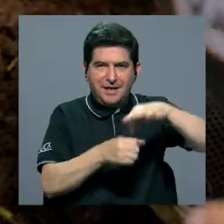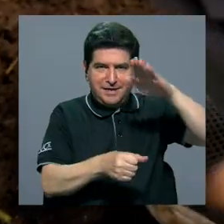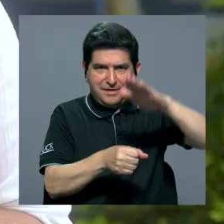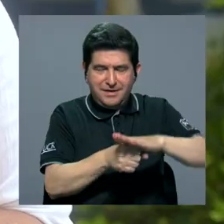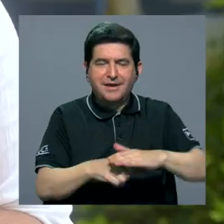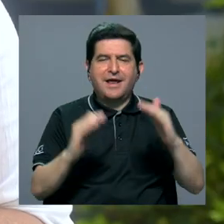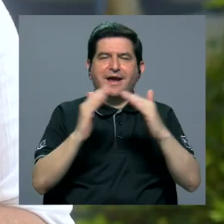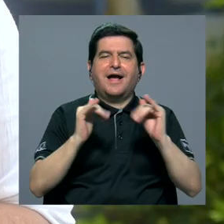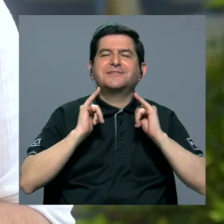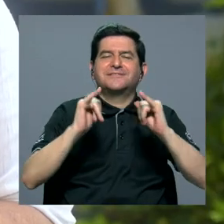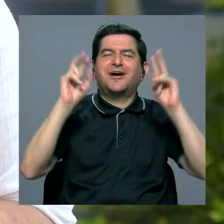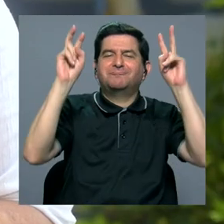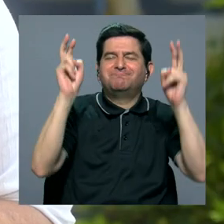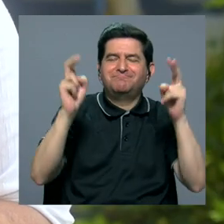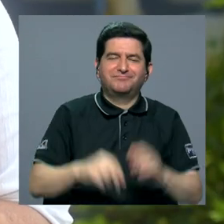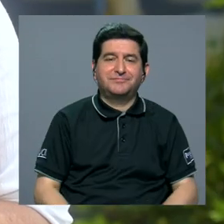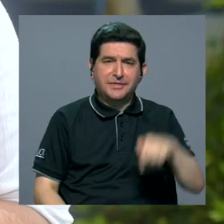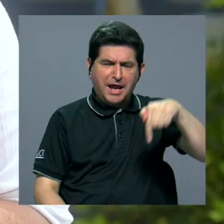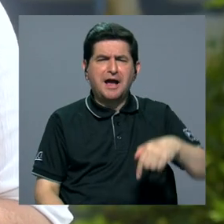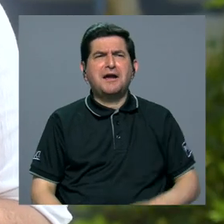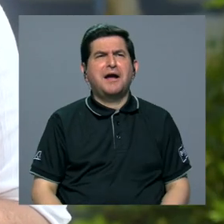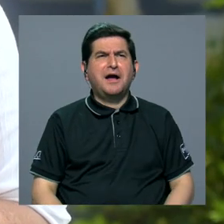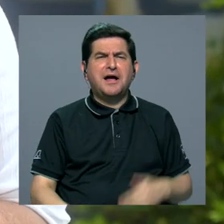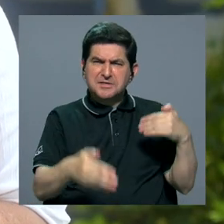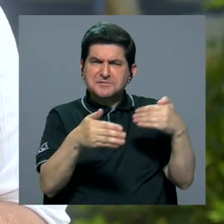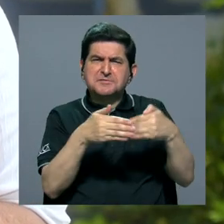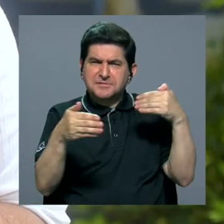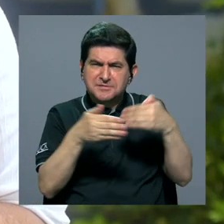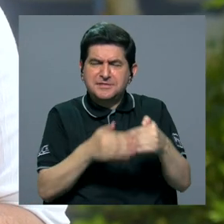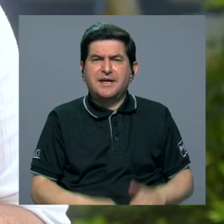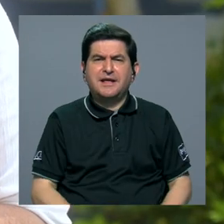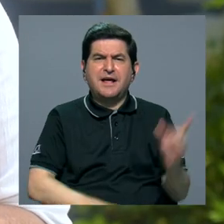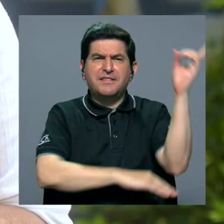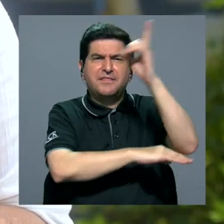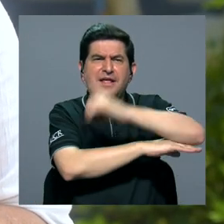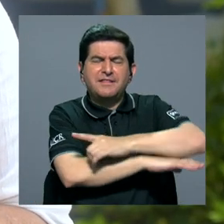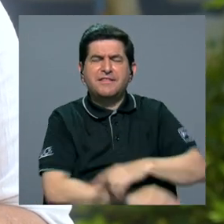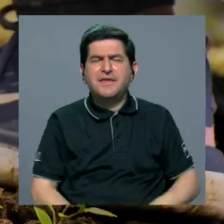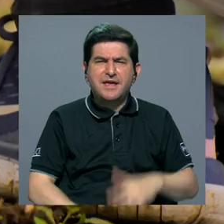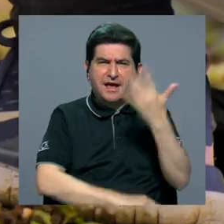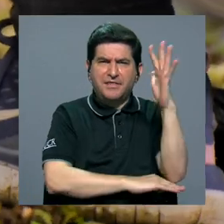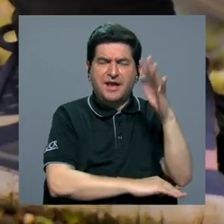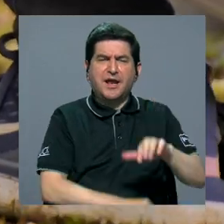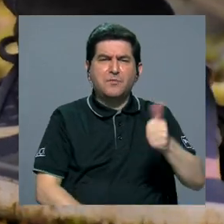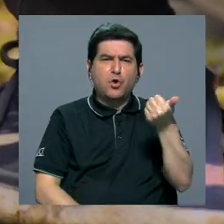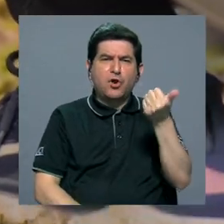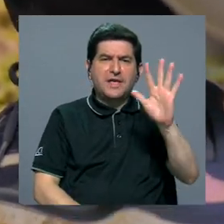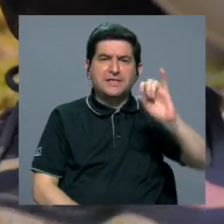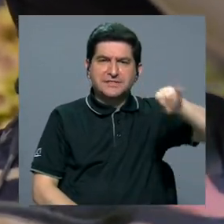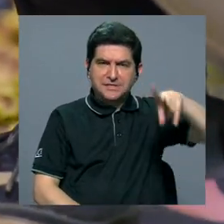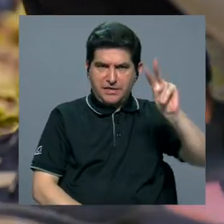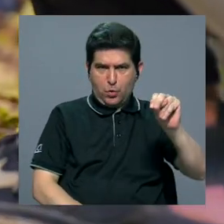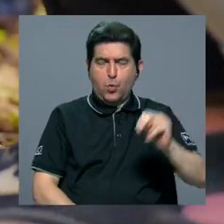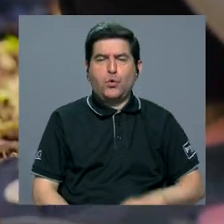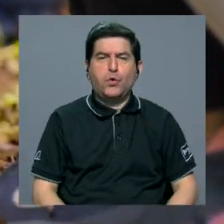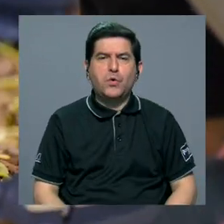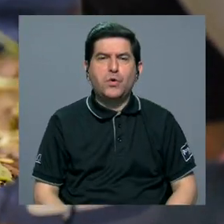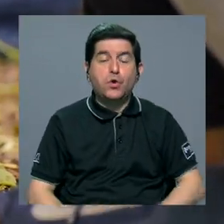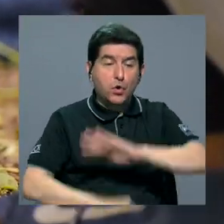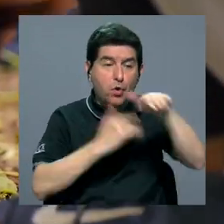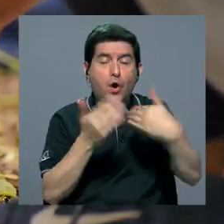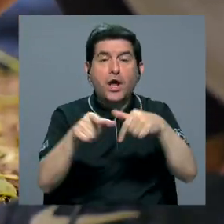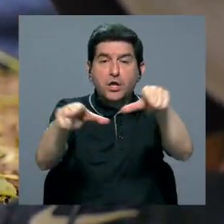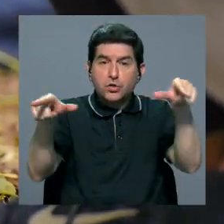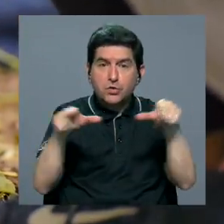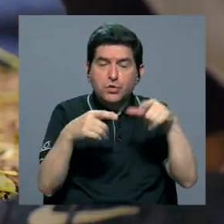nuestra casa común. Se hizo aquí alrededor del día del árbol, del 15 de junio, y logramos que en todos los